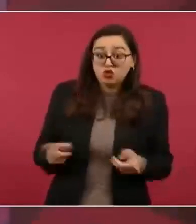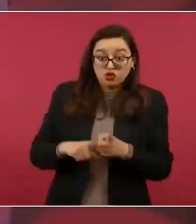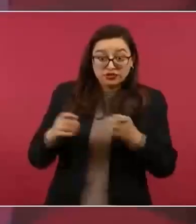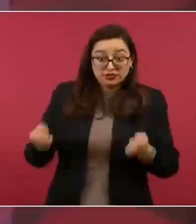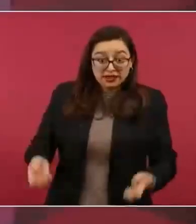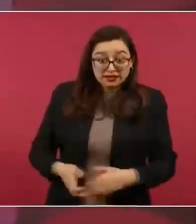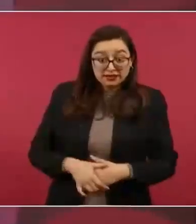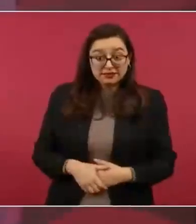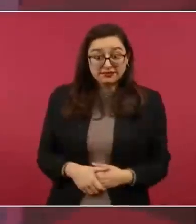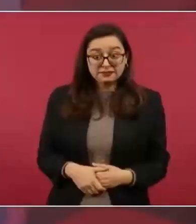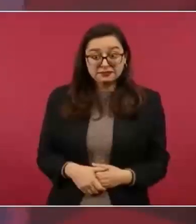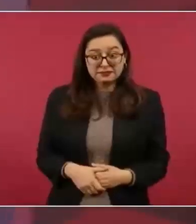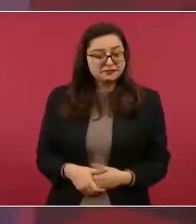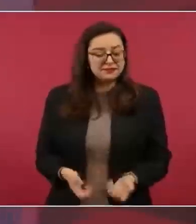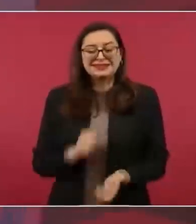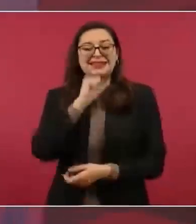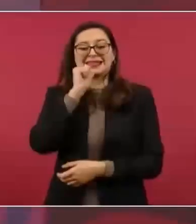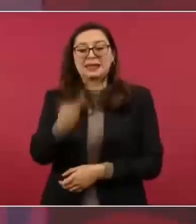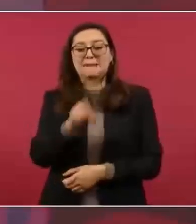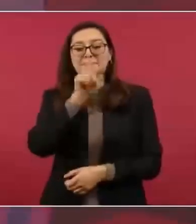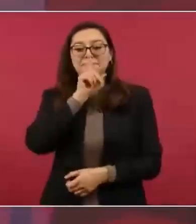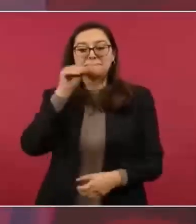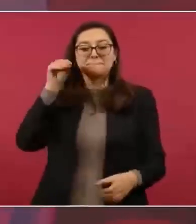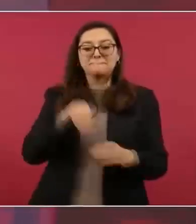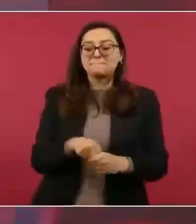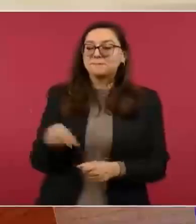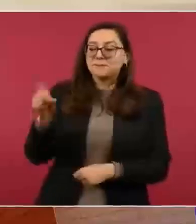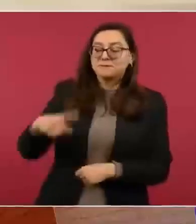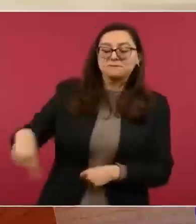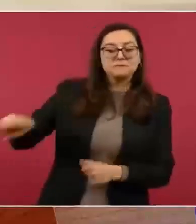Guardar silencio. Cómplice.